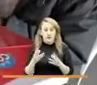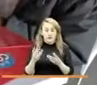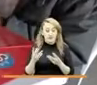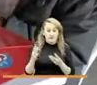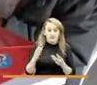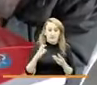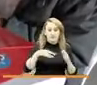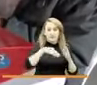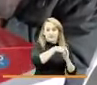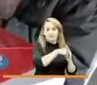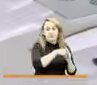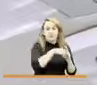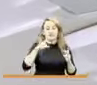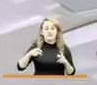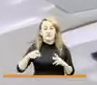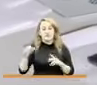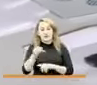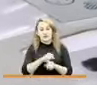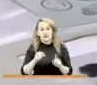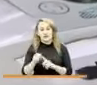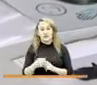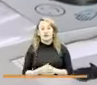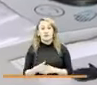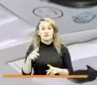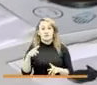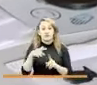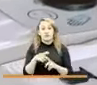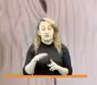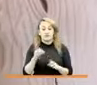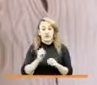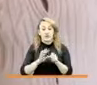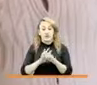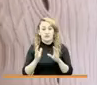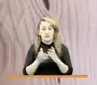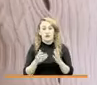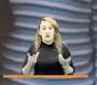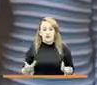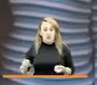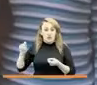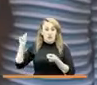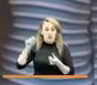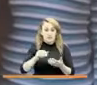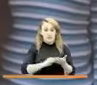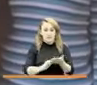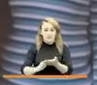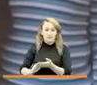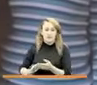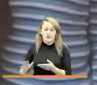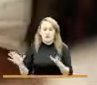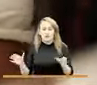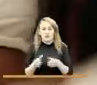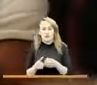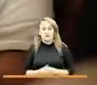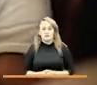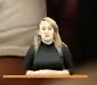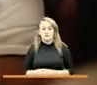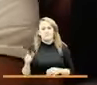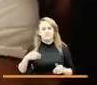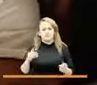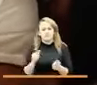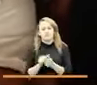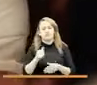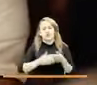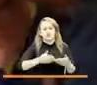causadas por la pandemia. Mientras avanzamos en acciones de indemnización y reparación colectiva. Acompañamos los procesos de